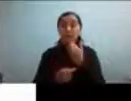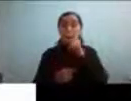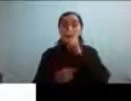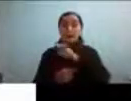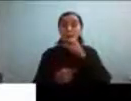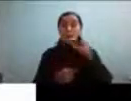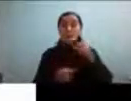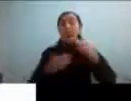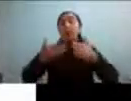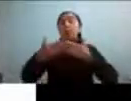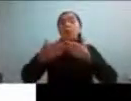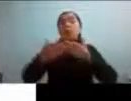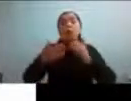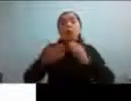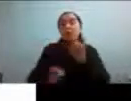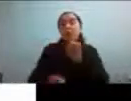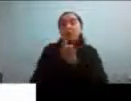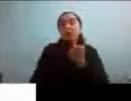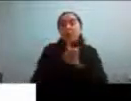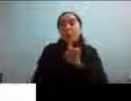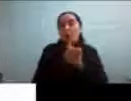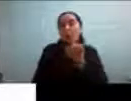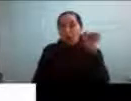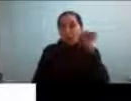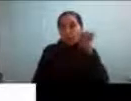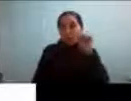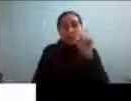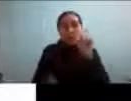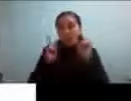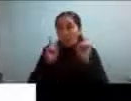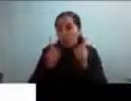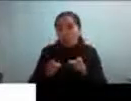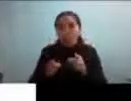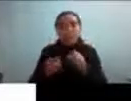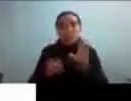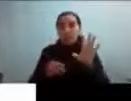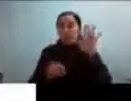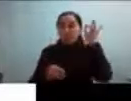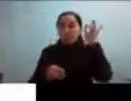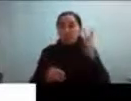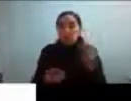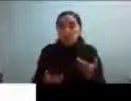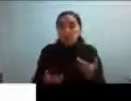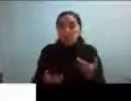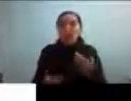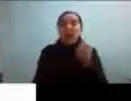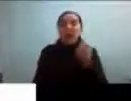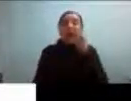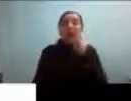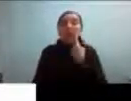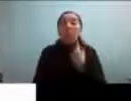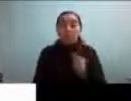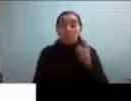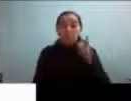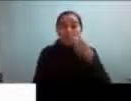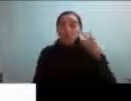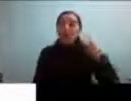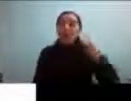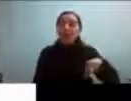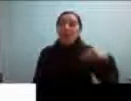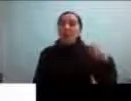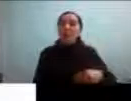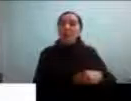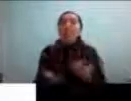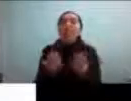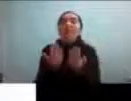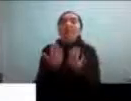en población neurotípica lo que quiero expresar hoy en todo caso respecto a esta prueba del valor ecológico la prueba y la necesidad que existe de investigar